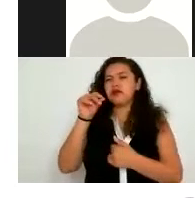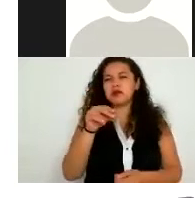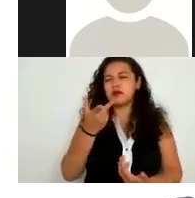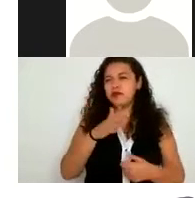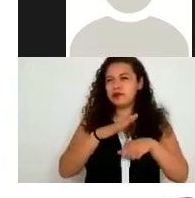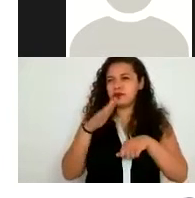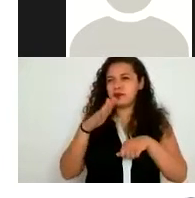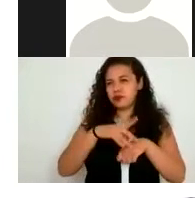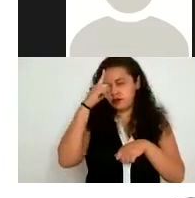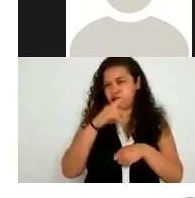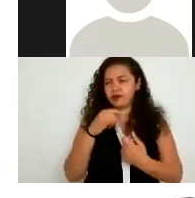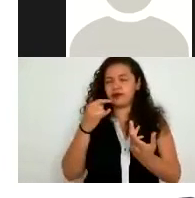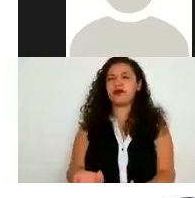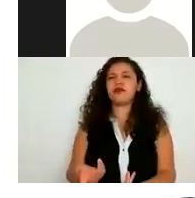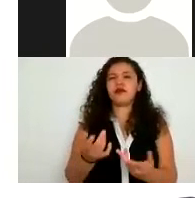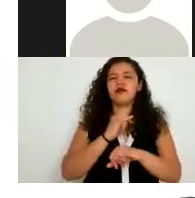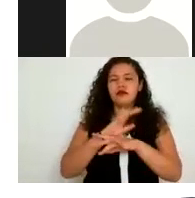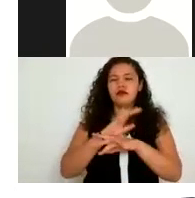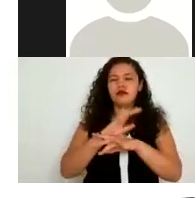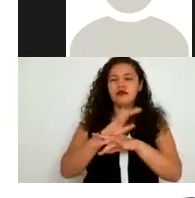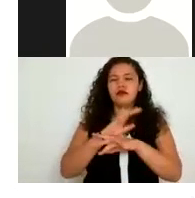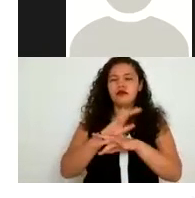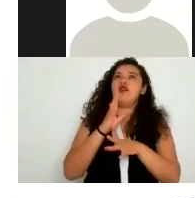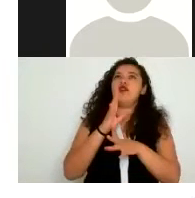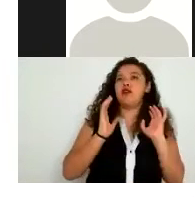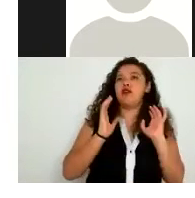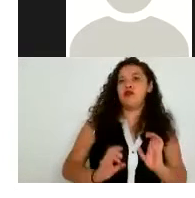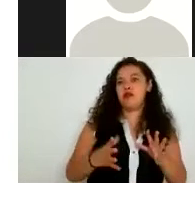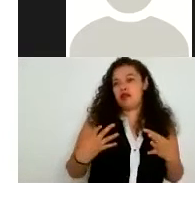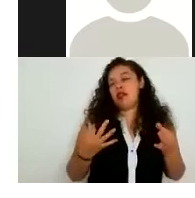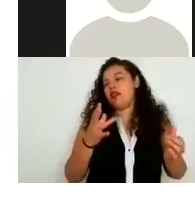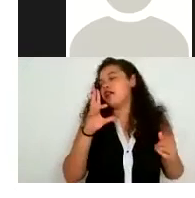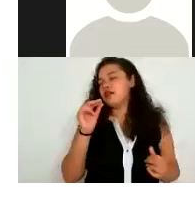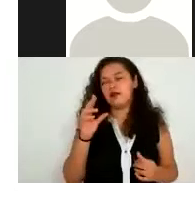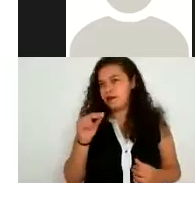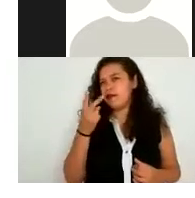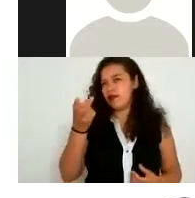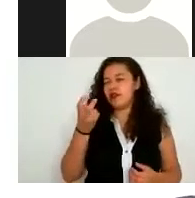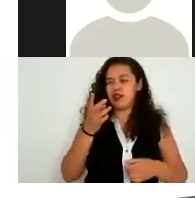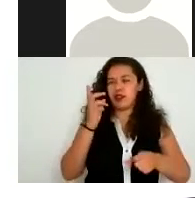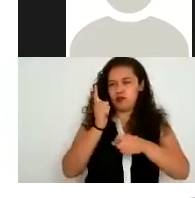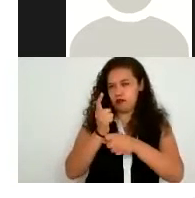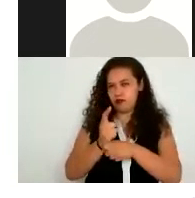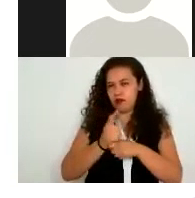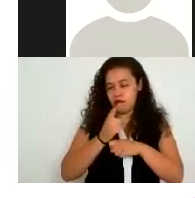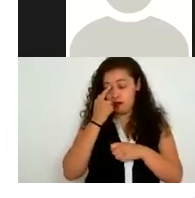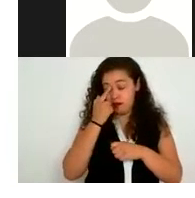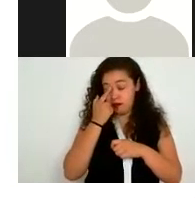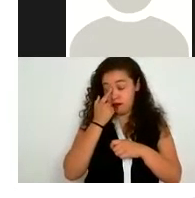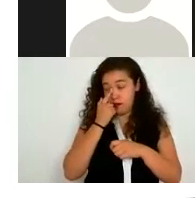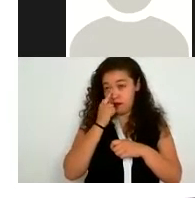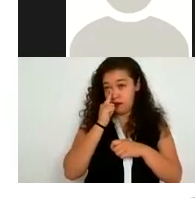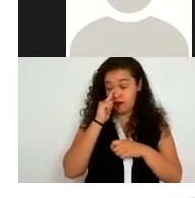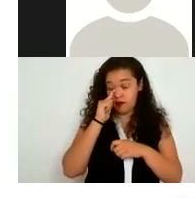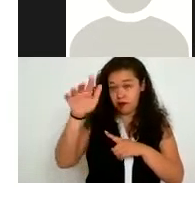no son datos por ejemplo biométricos son datos sensibles y estás identificando pues de de qué zona de qué municipio de